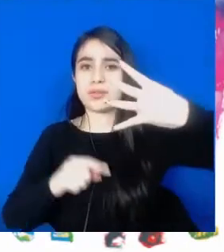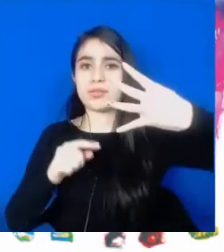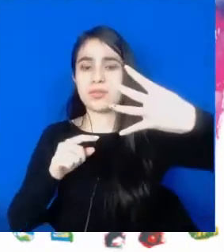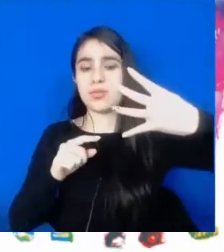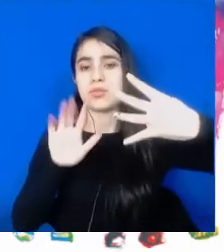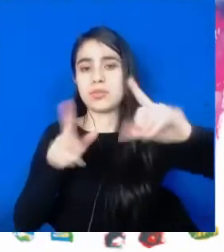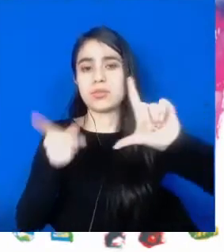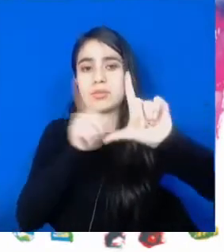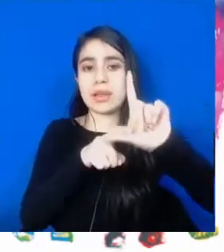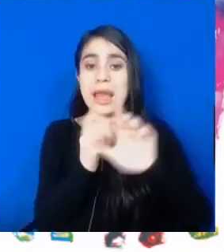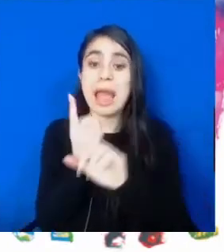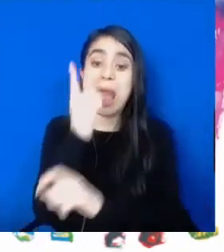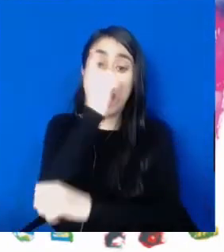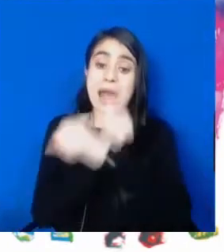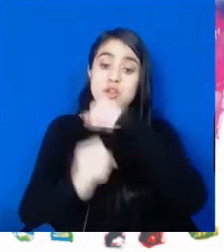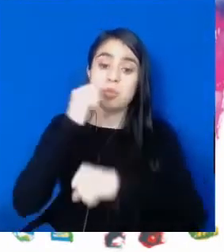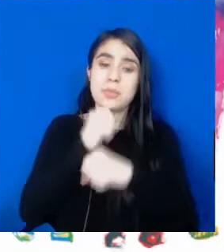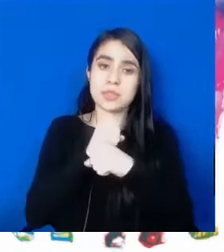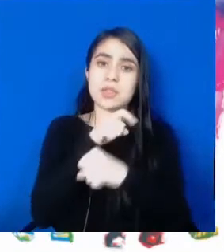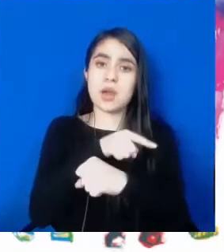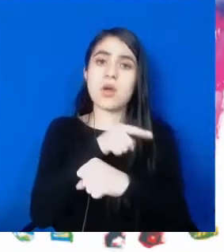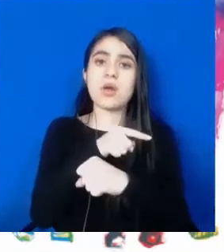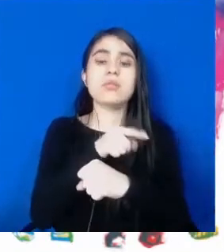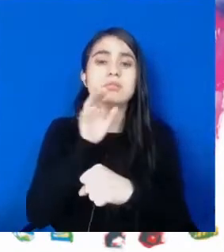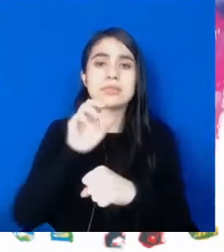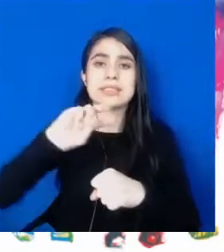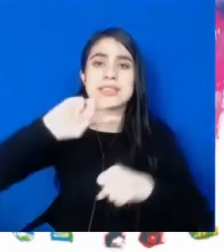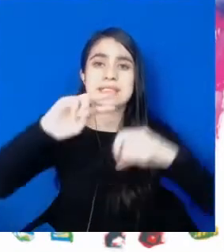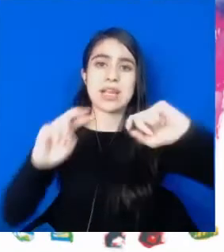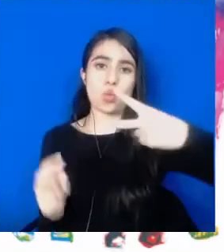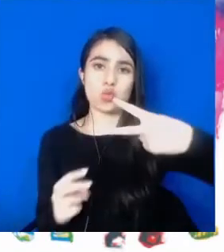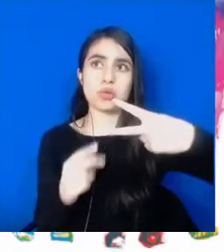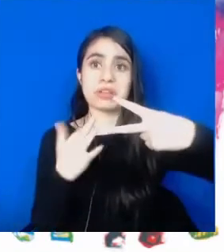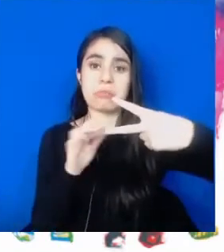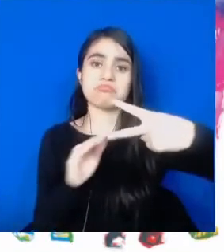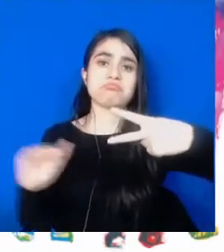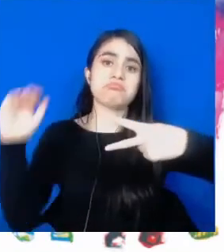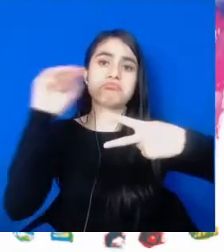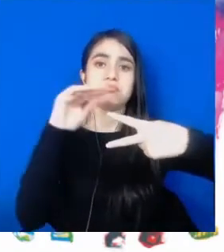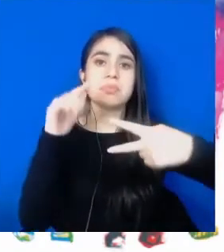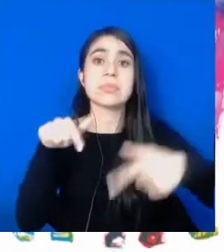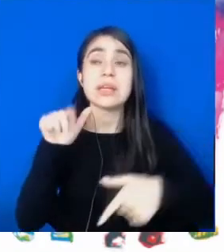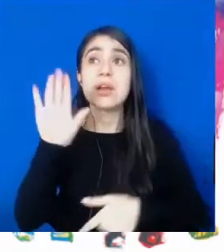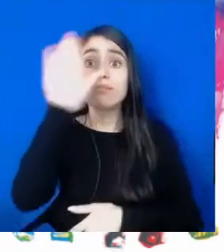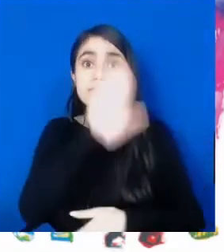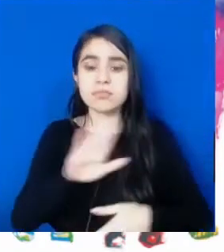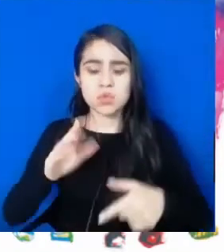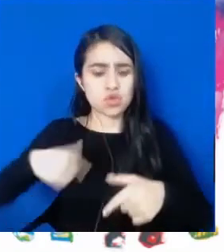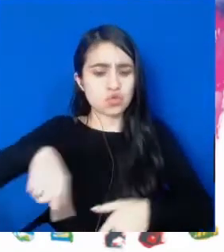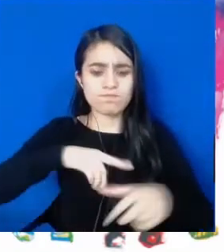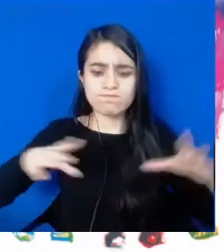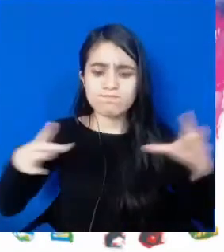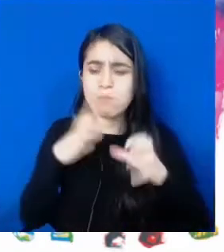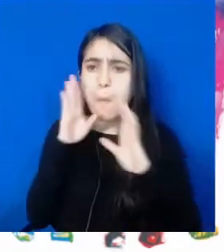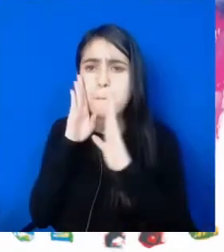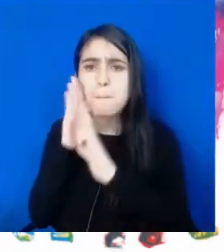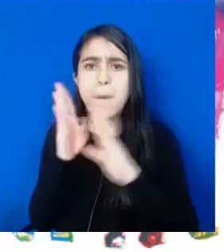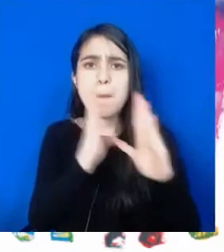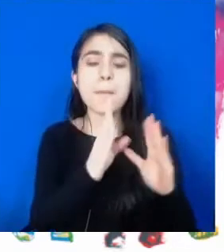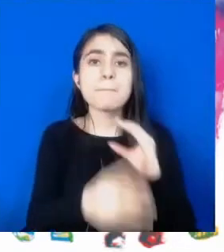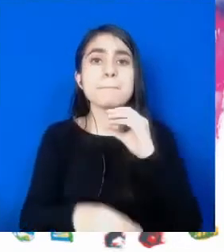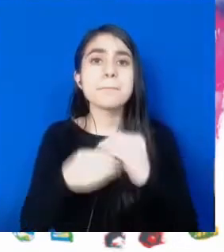cuando el año inmediatamente anterior habíamos ocupado el segundo lugar. Y eso nos indica que todo el sector está atento.